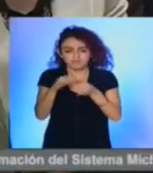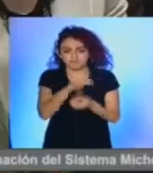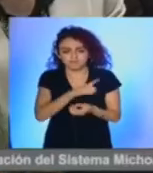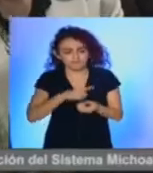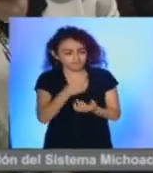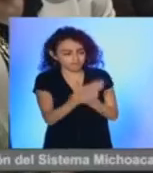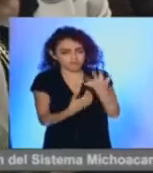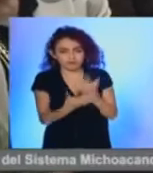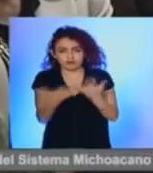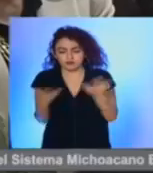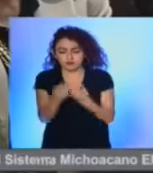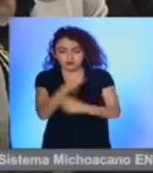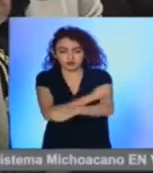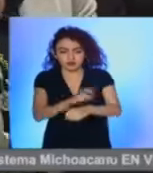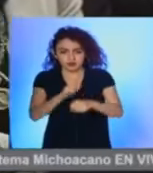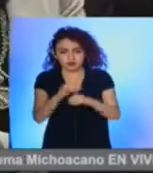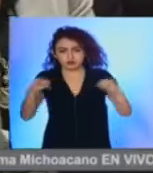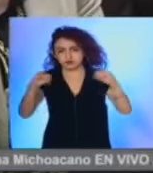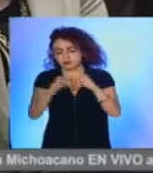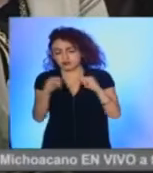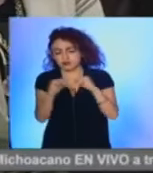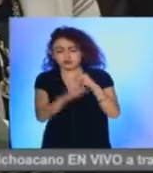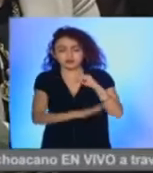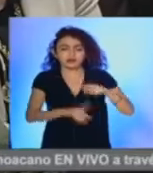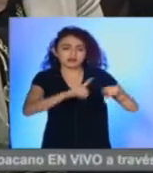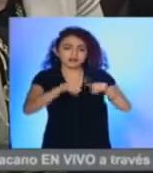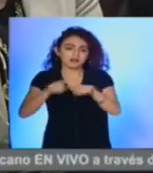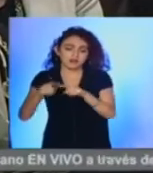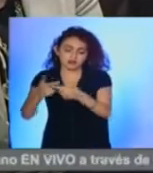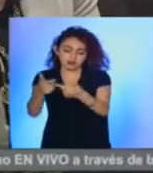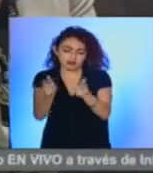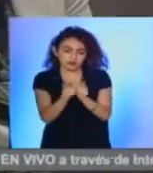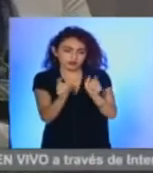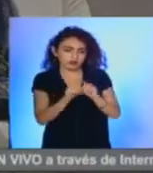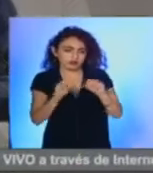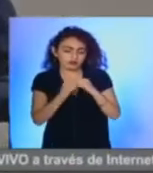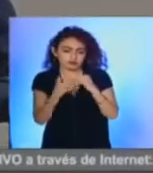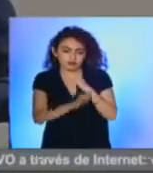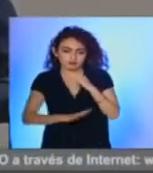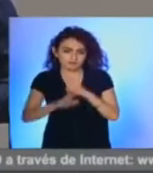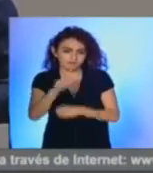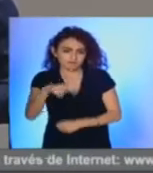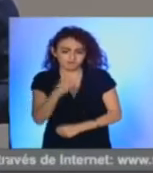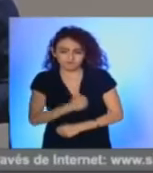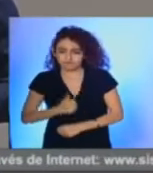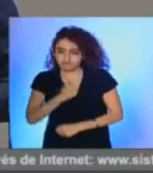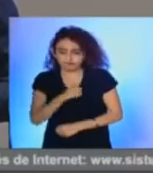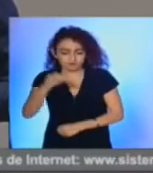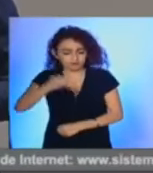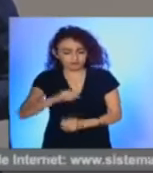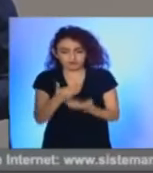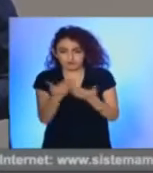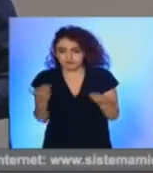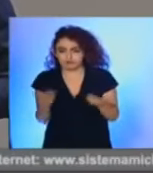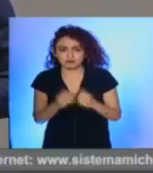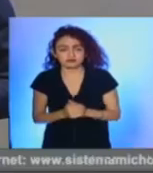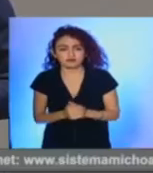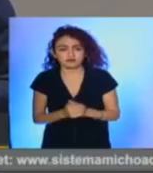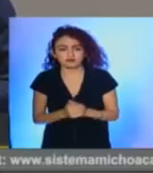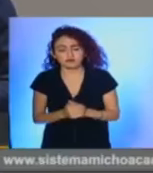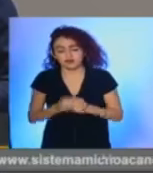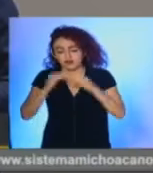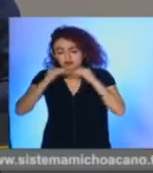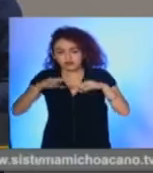de acciones coordinadas tanto a nivel institucional como de los diferentes sectores de la sociedad. Desafortunadamente, hoy en día, el